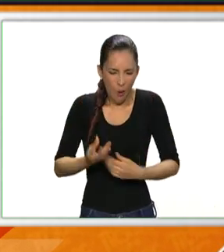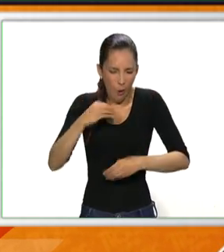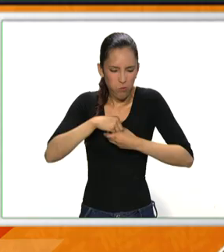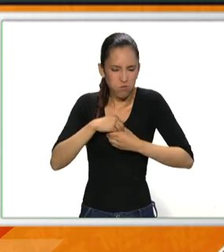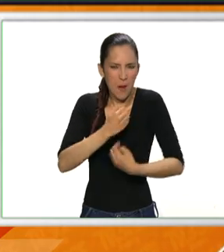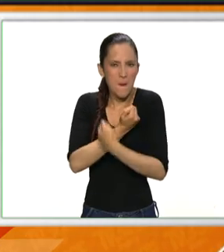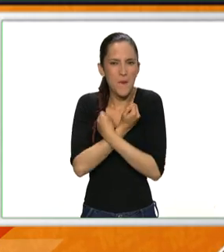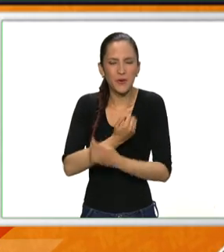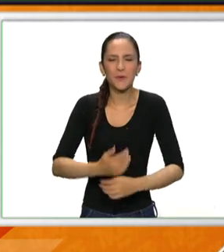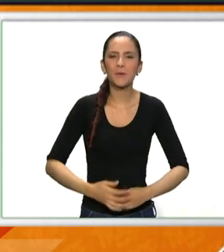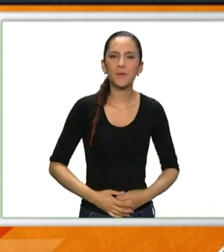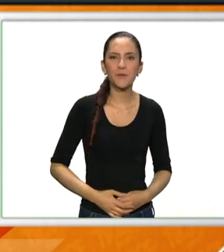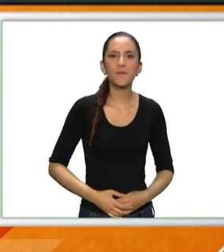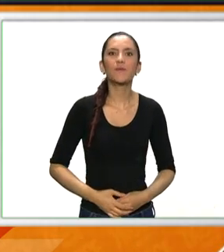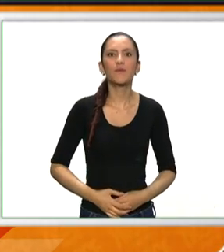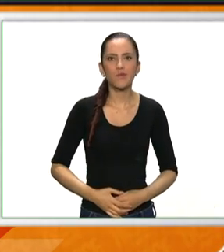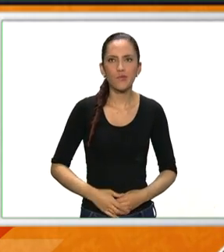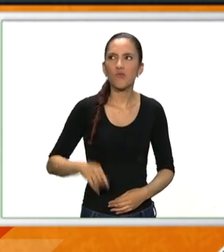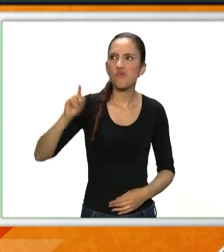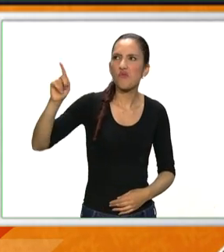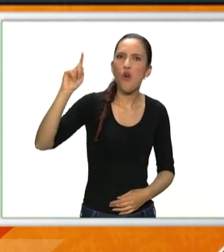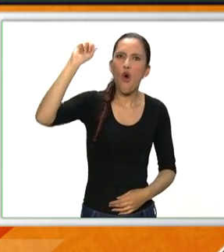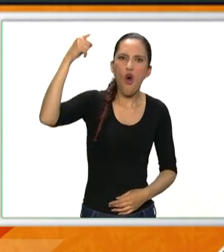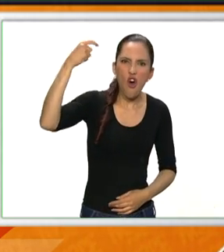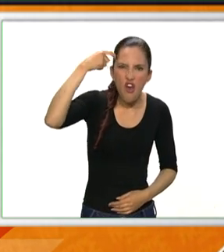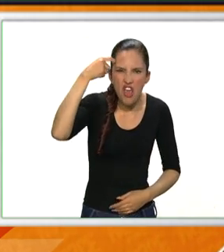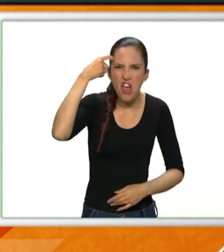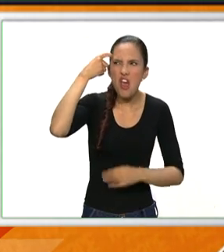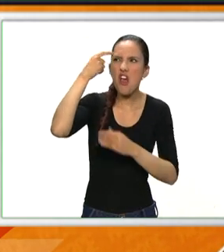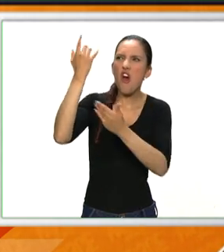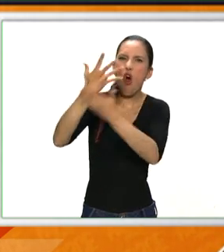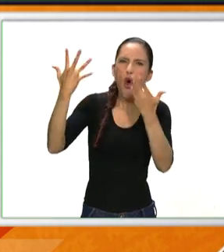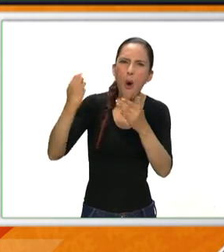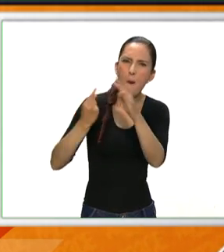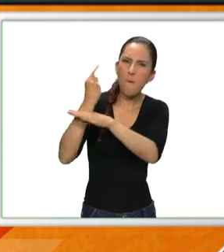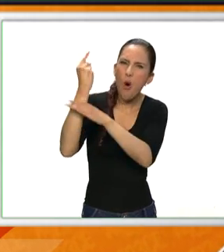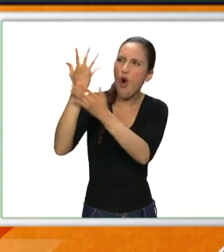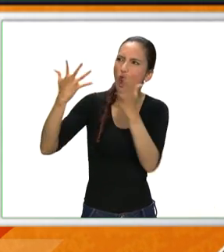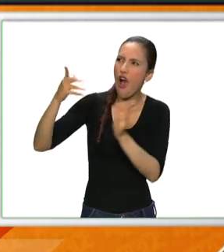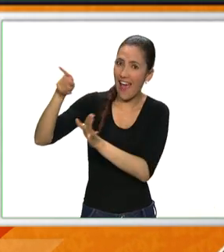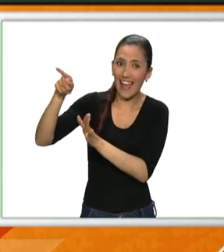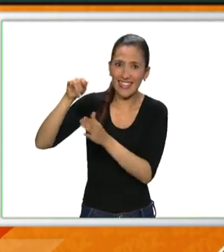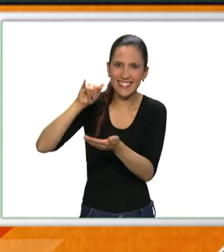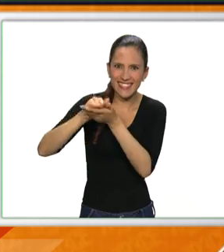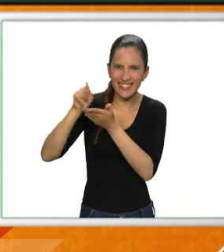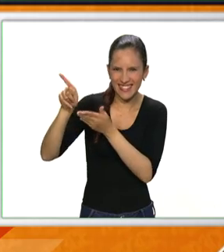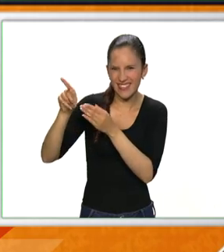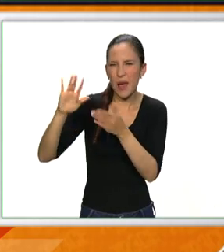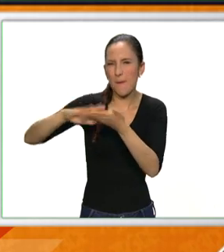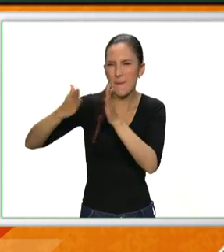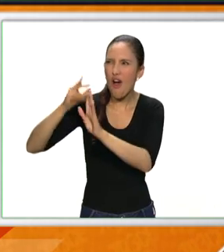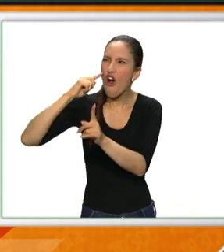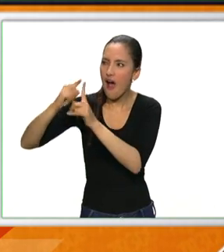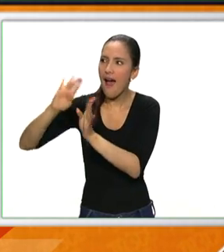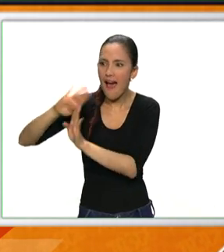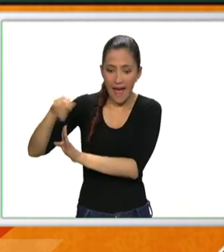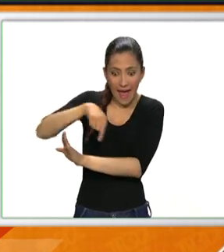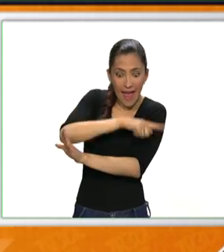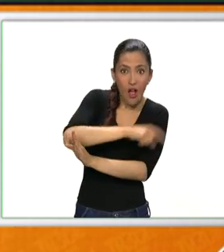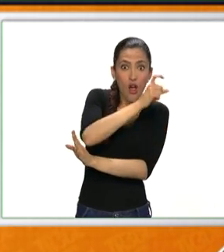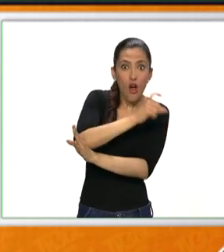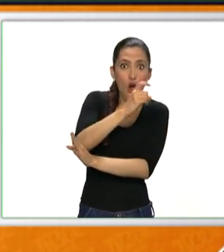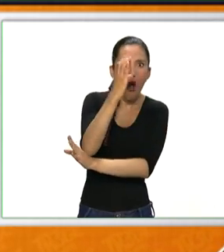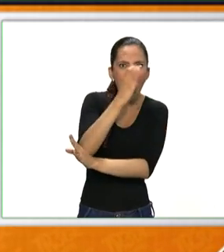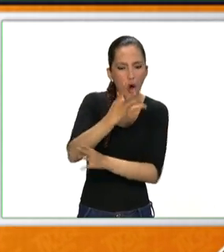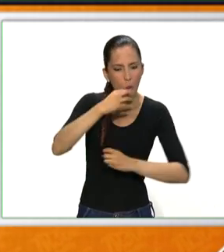amor y alegría. Por encima de que un gobierno, por encima de que toda la política se haga por endebe la paz, pero todos los colombianos debemos